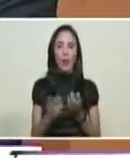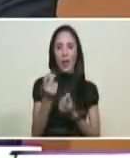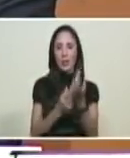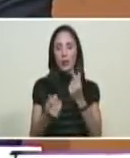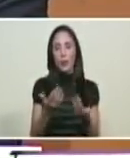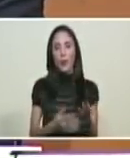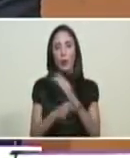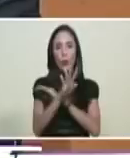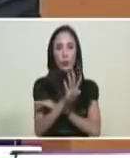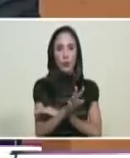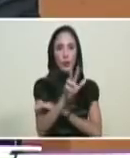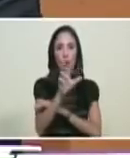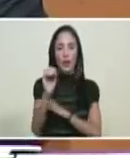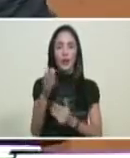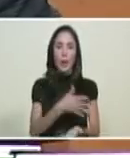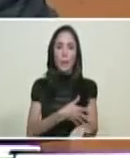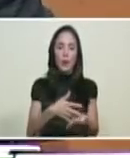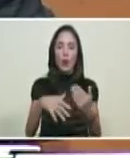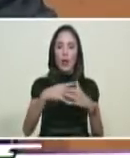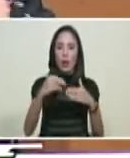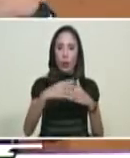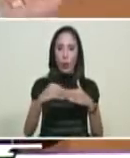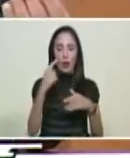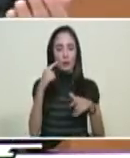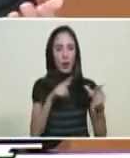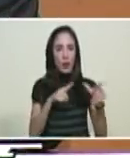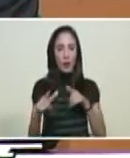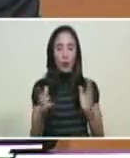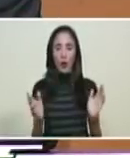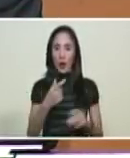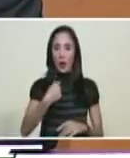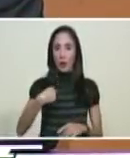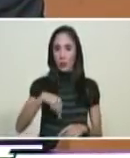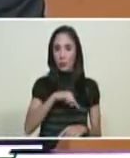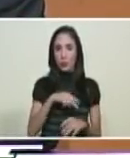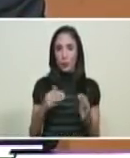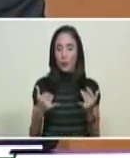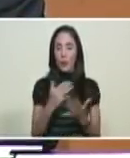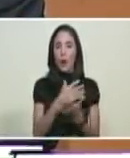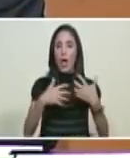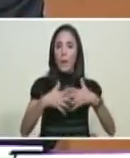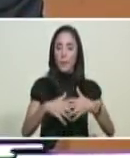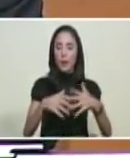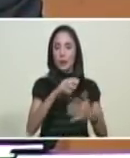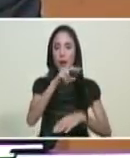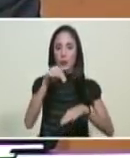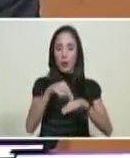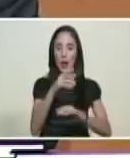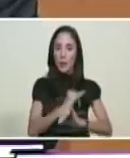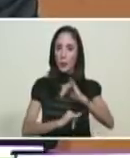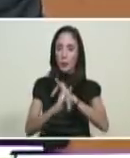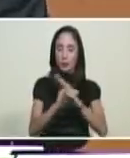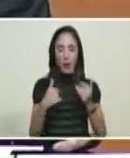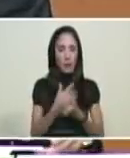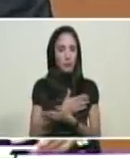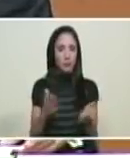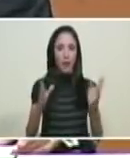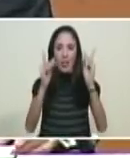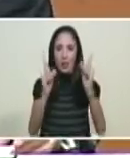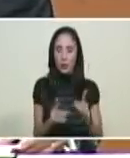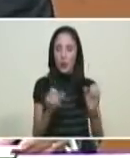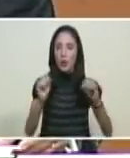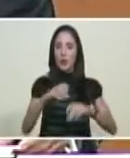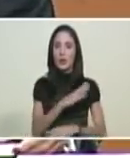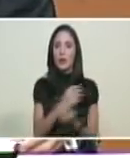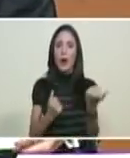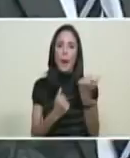430 millones de dólares que nuestras empresas nacionales y extranjeras están dispuestas a realizar y así lo estamos